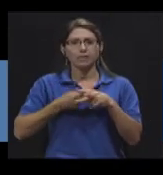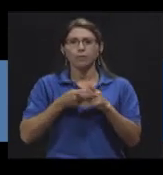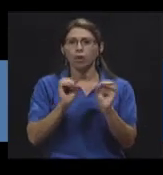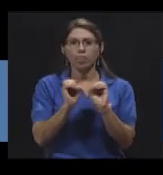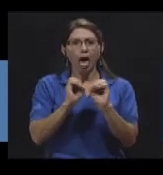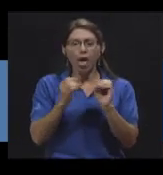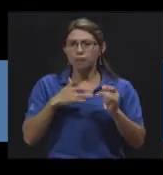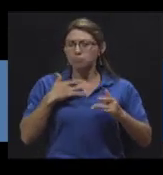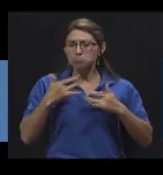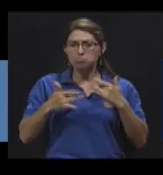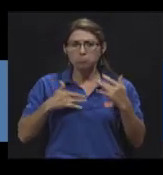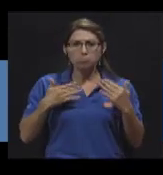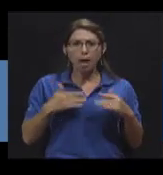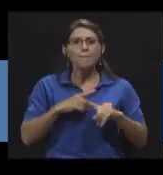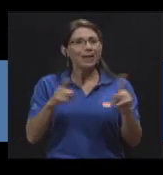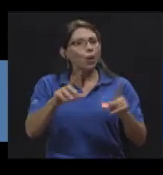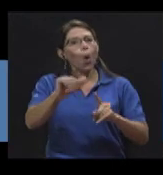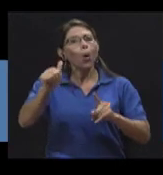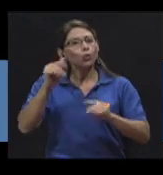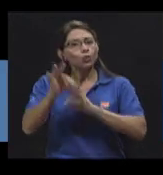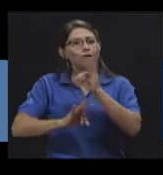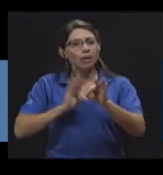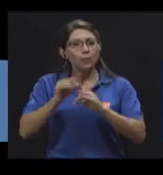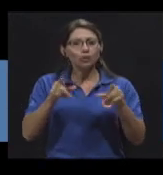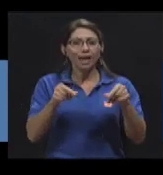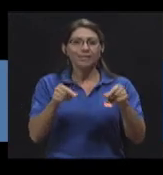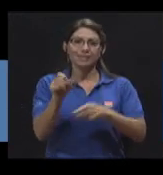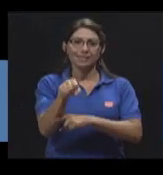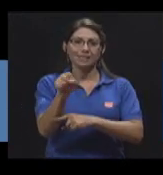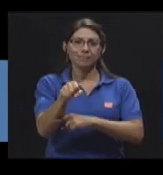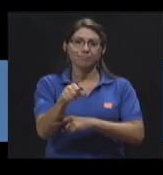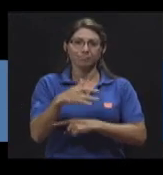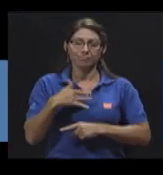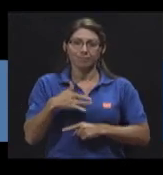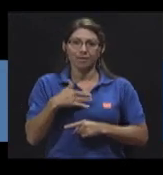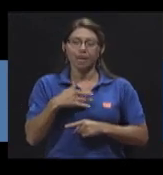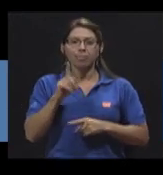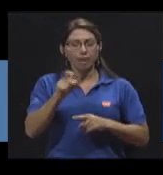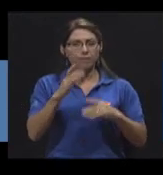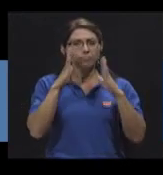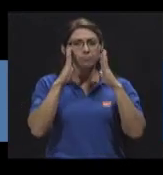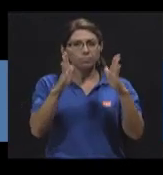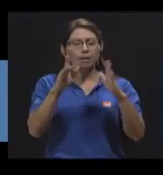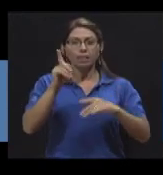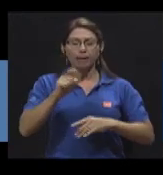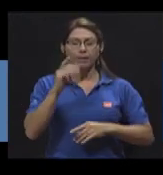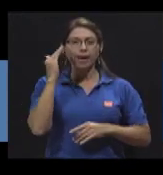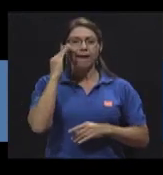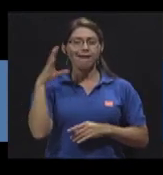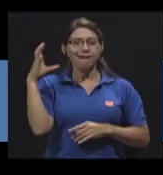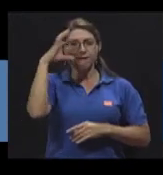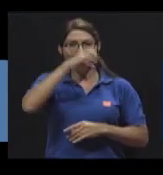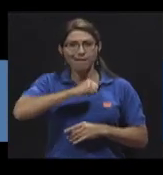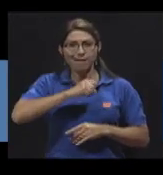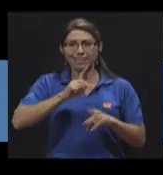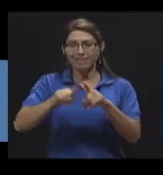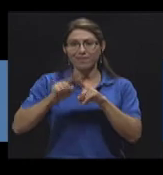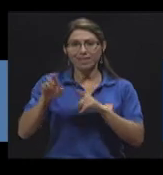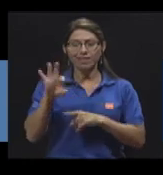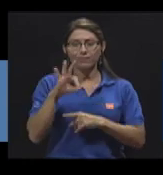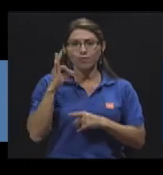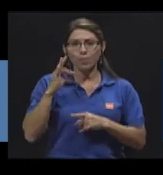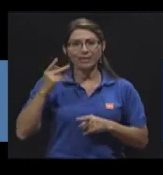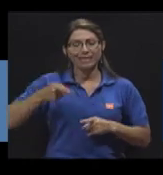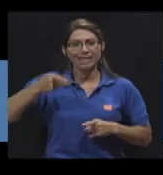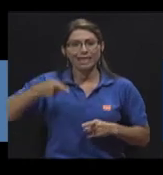hay otras que sí, simplemente estar alerta y por supuesto estar consciente de todos los factores de riesgo personales para saber cuándo hay que